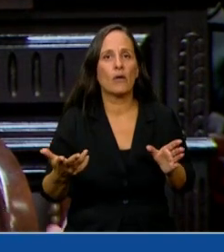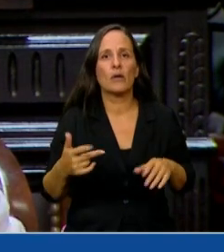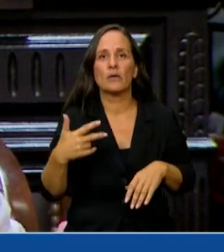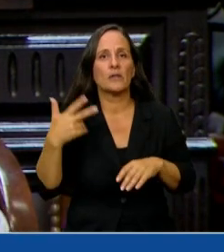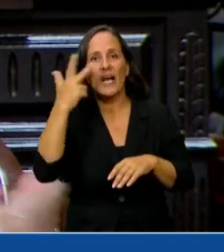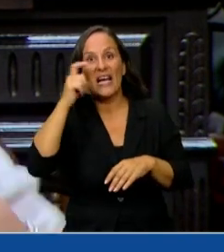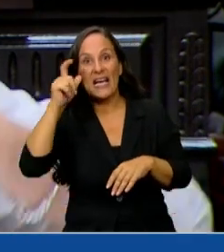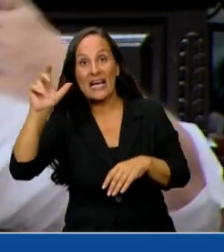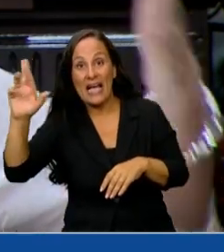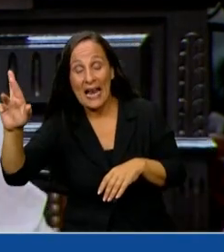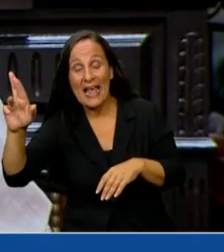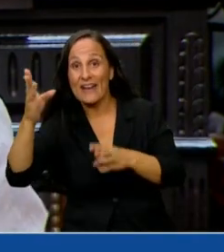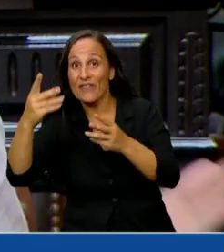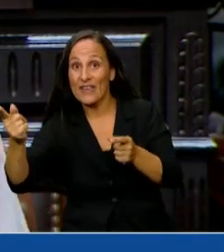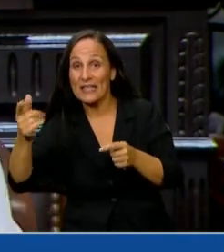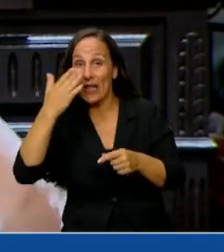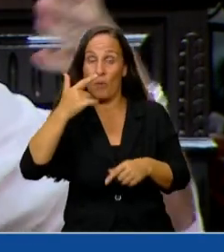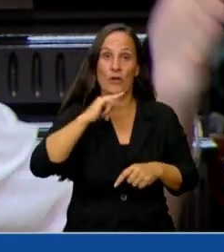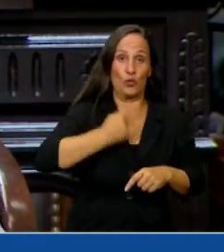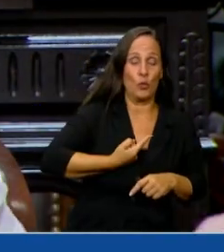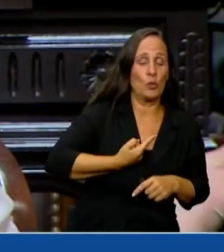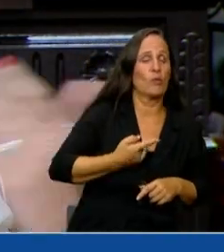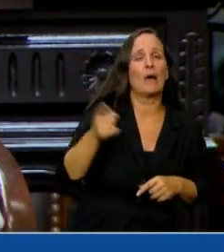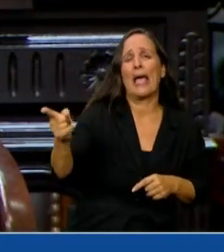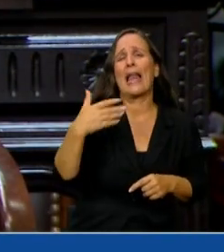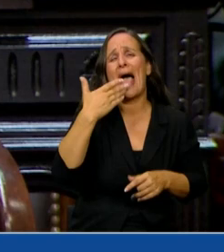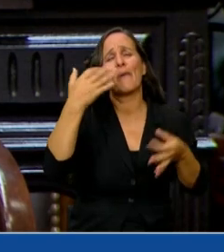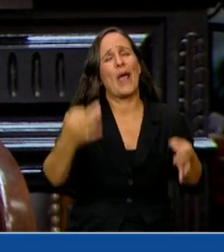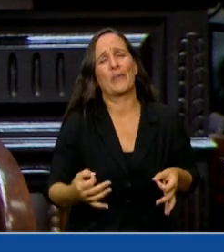me cuesta un montón, porque Heller no solo habla bien, sino que dice todo.